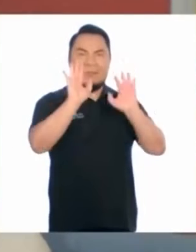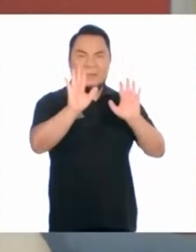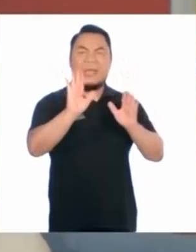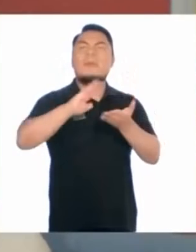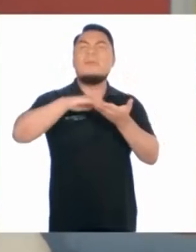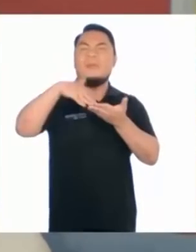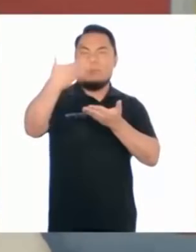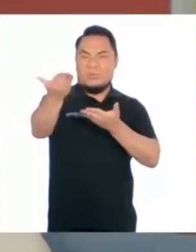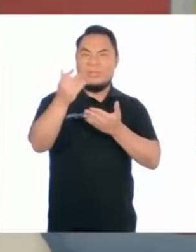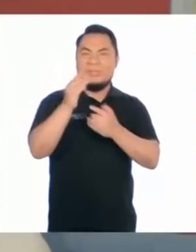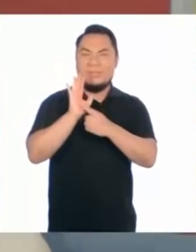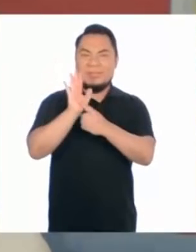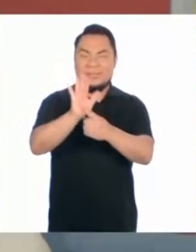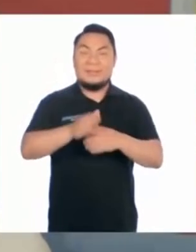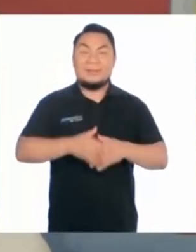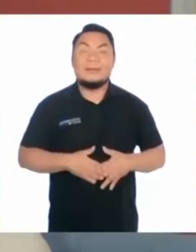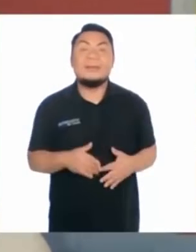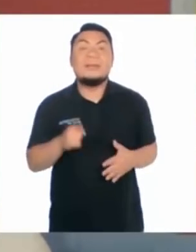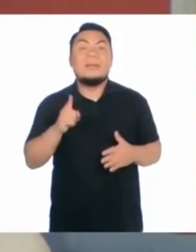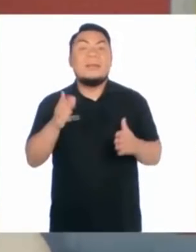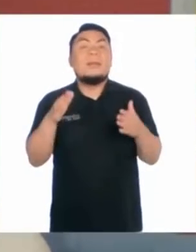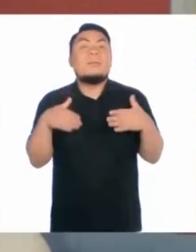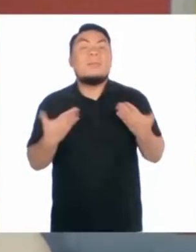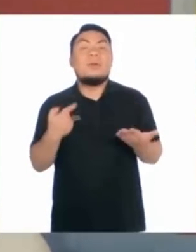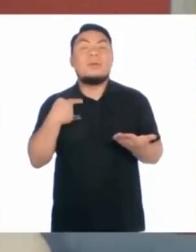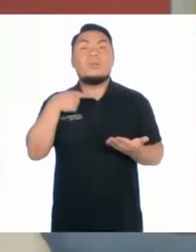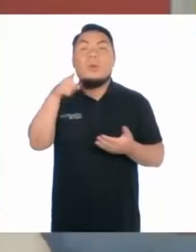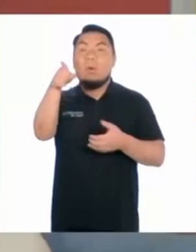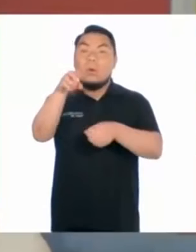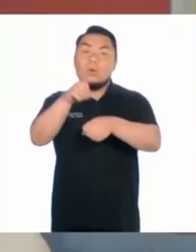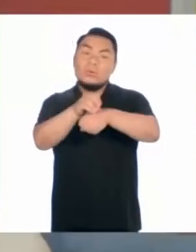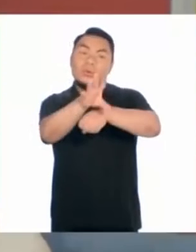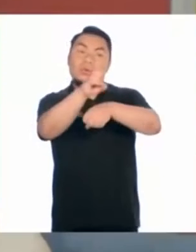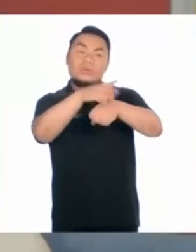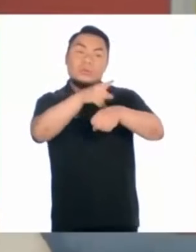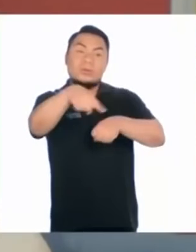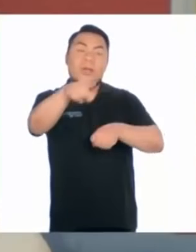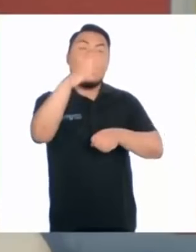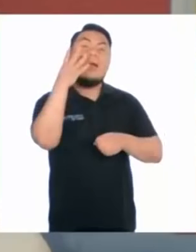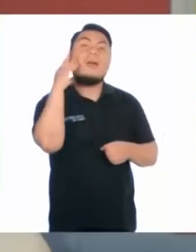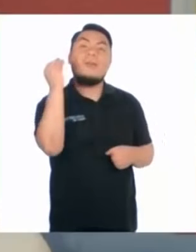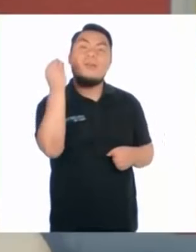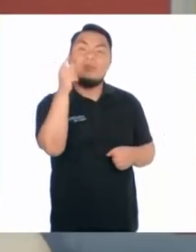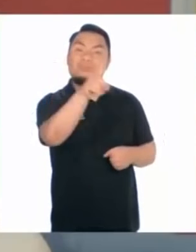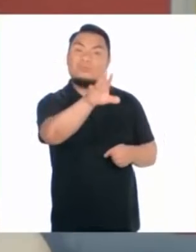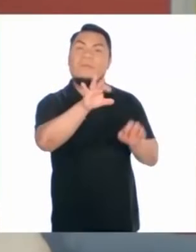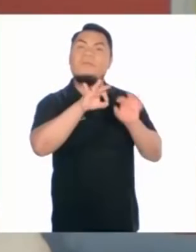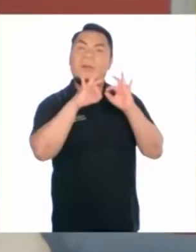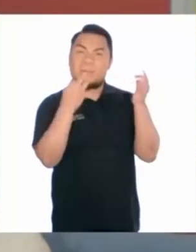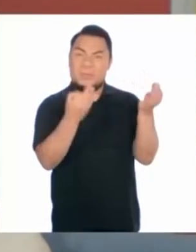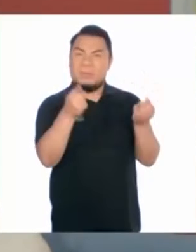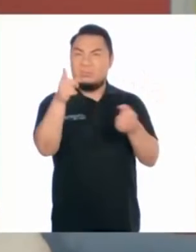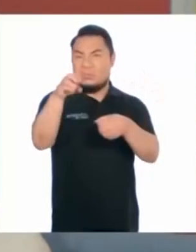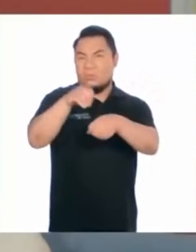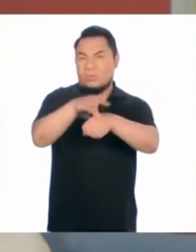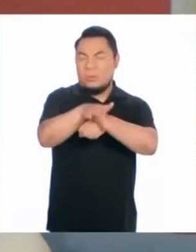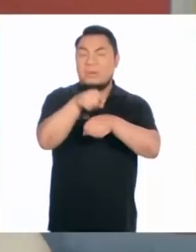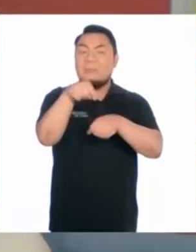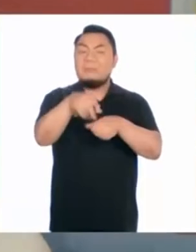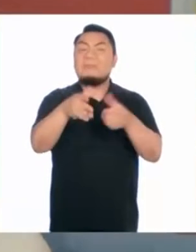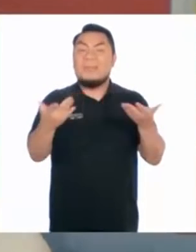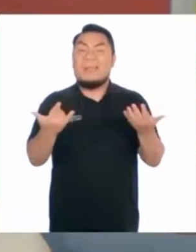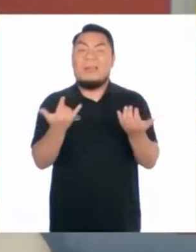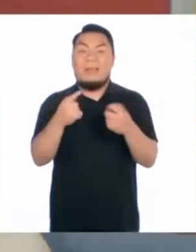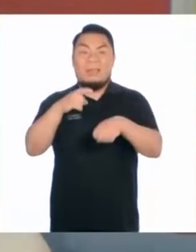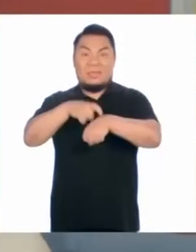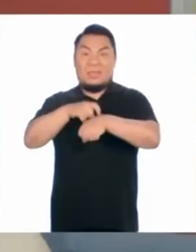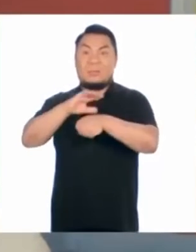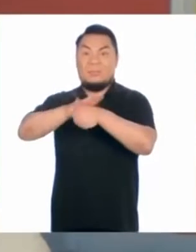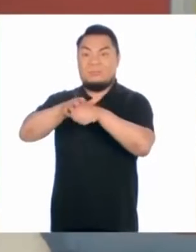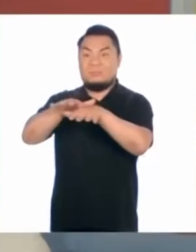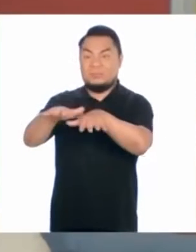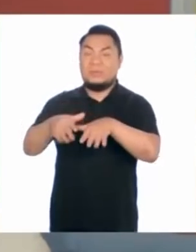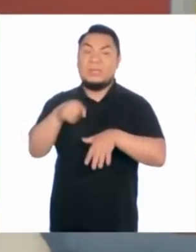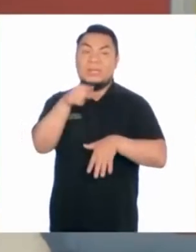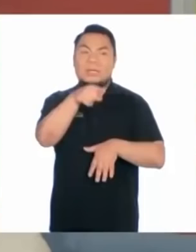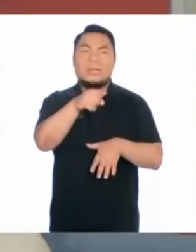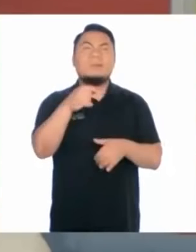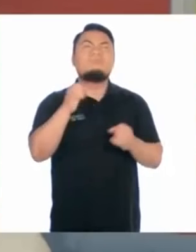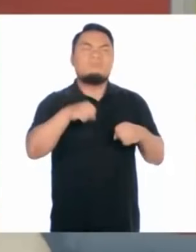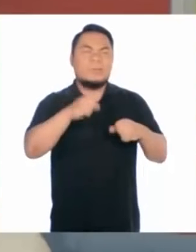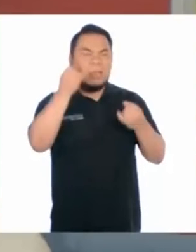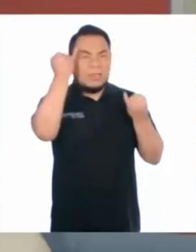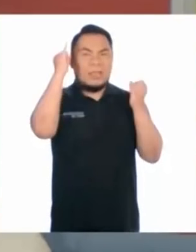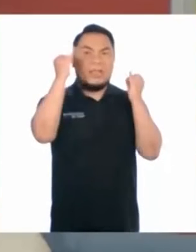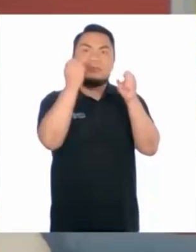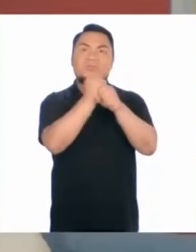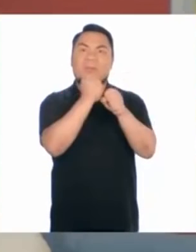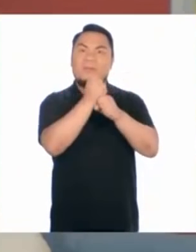emprendimiento, pero eso lo veremos más adelante. ¿Podría darle algún consejo a las y los adolescentes y sus familias que en este contexto de pandemia